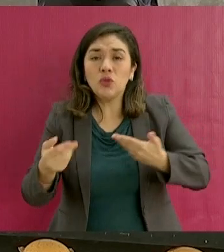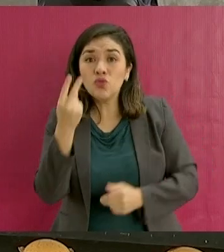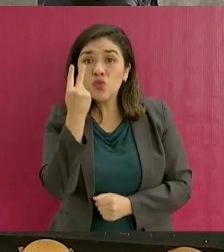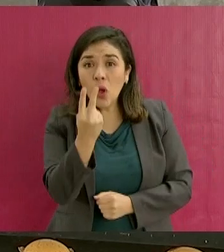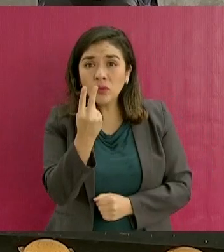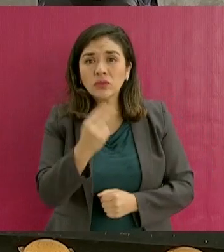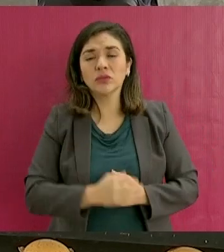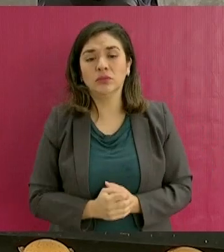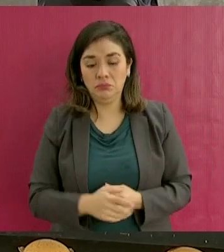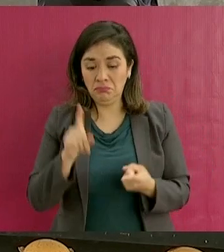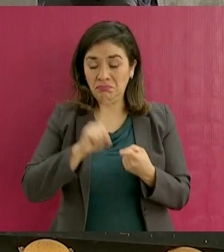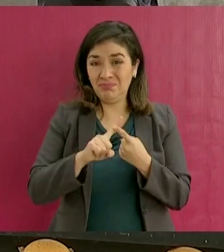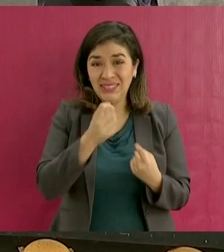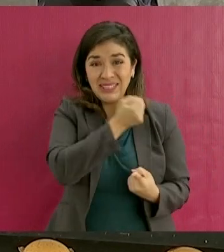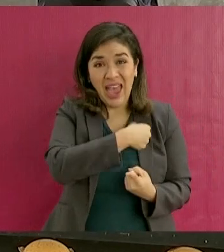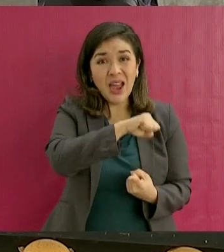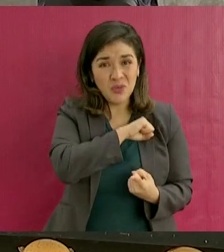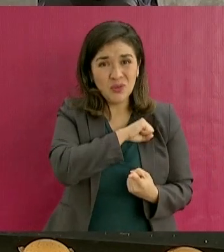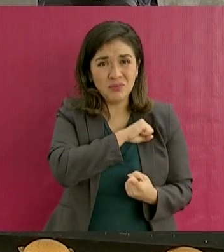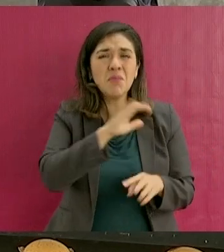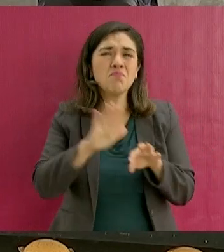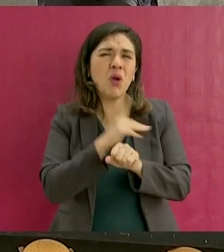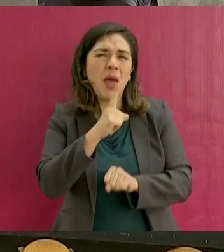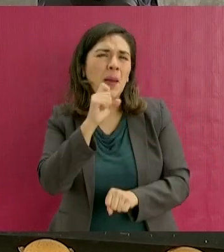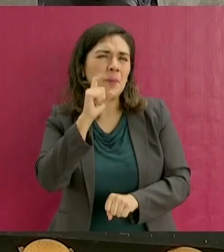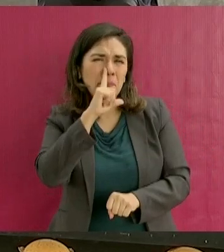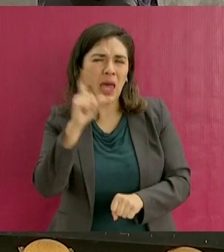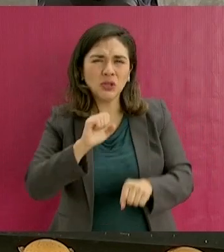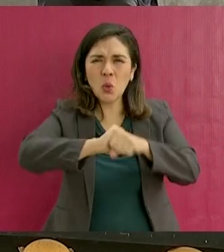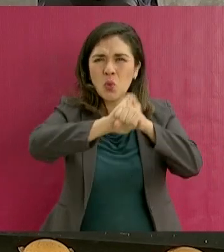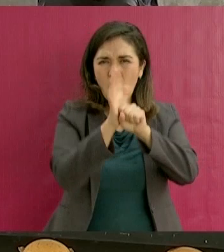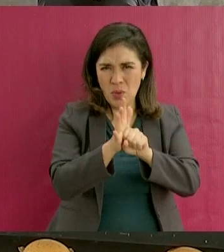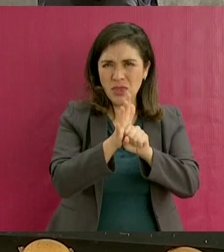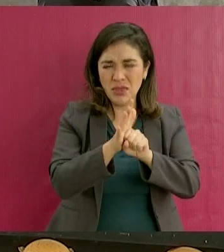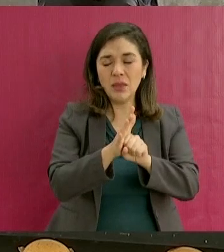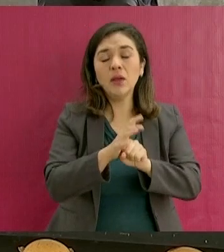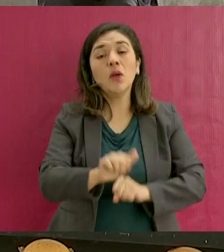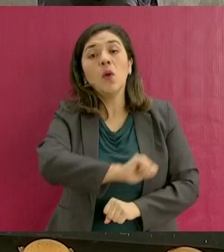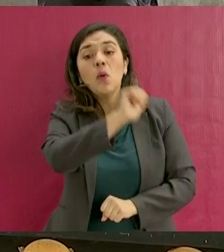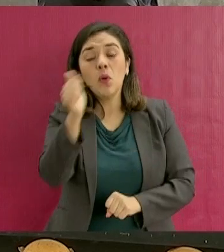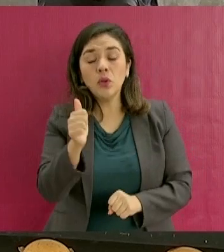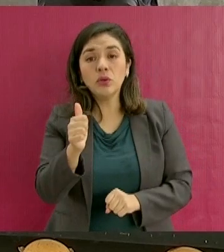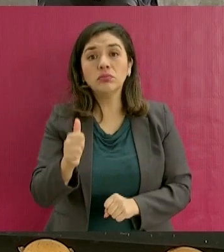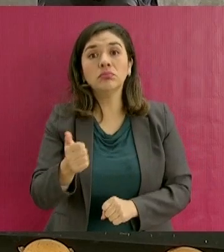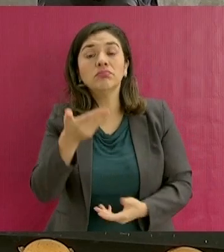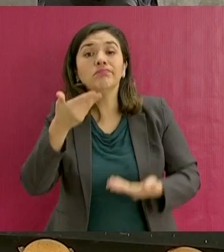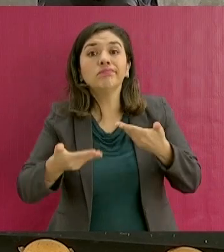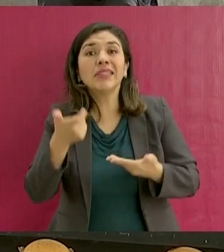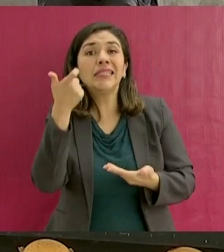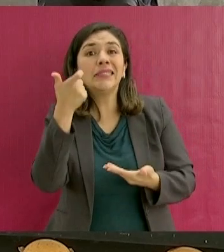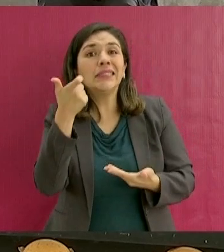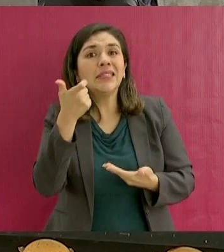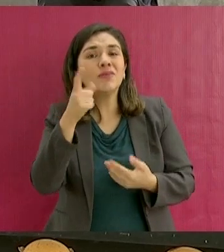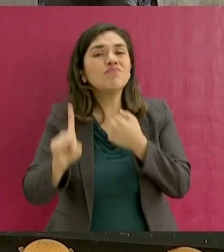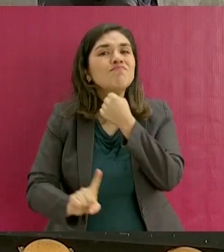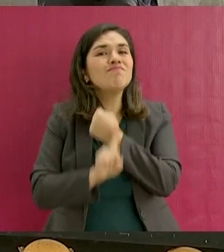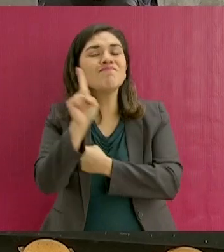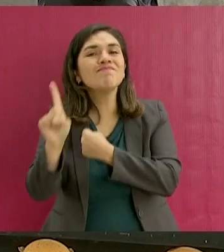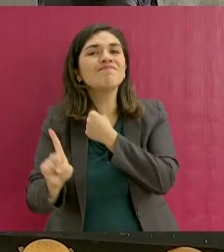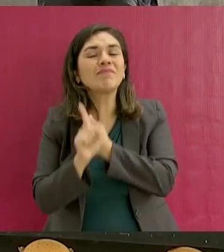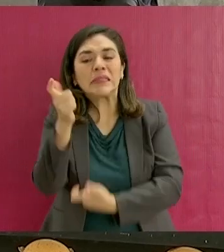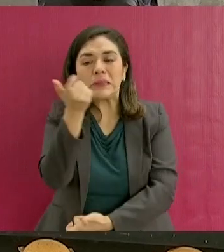La crisis sanitaria por la pandemia del COVID-19 y la crisis económica que se